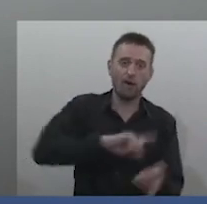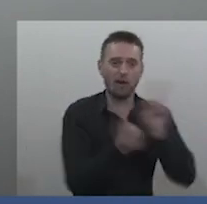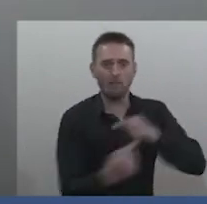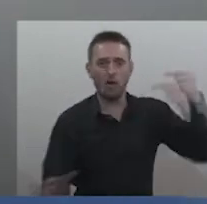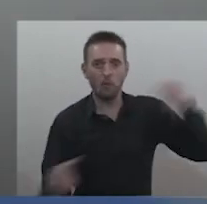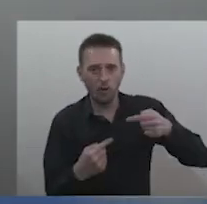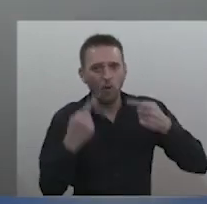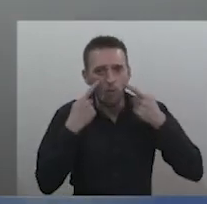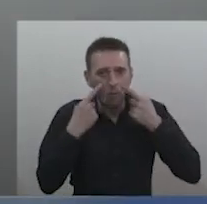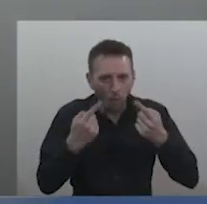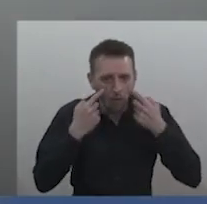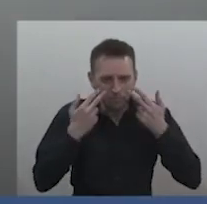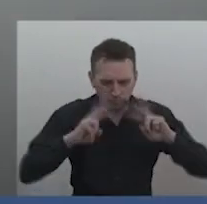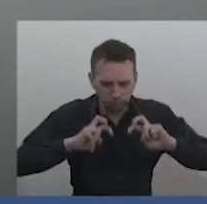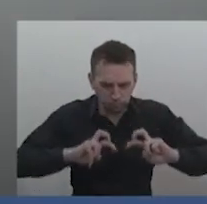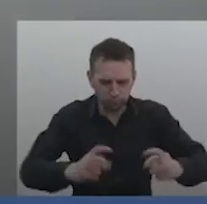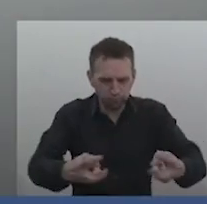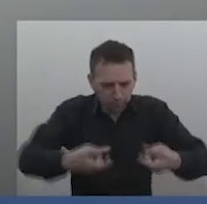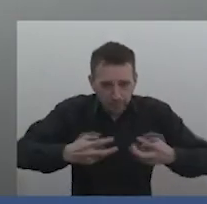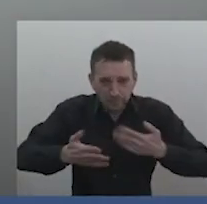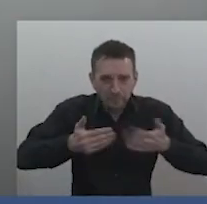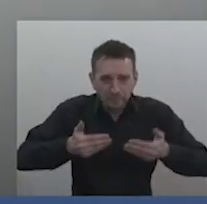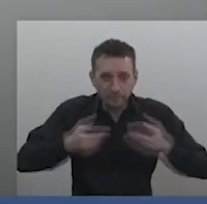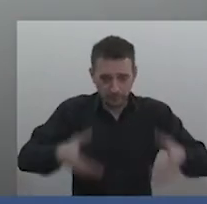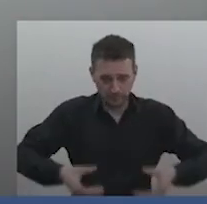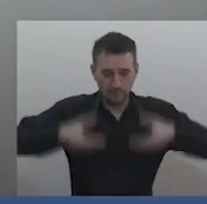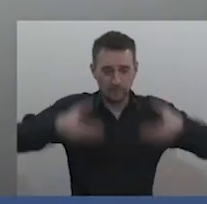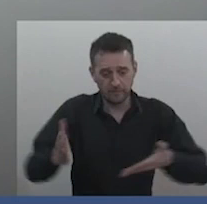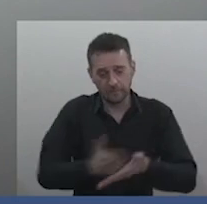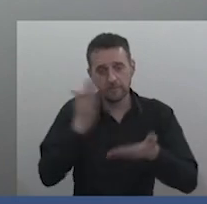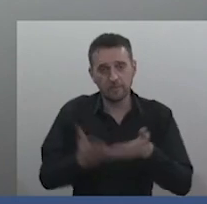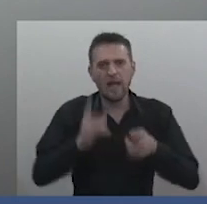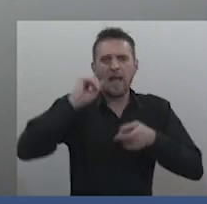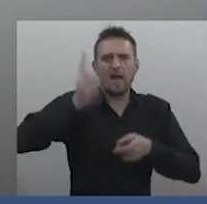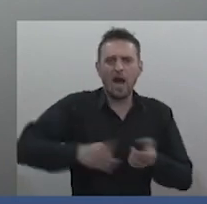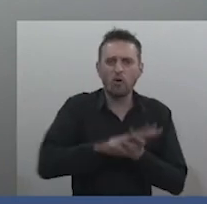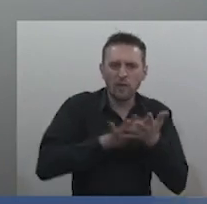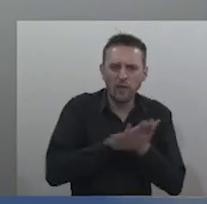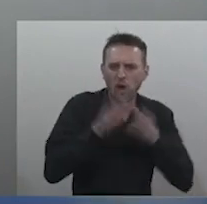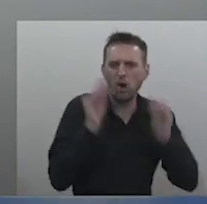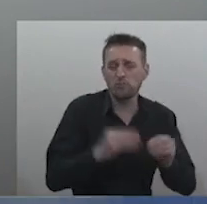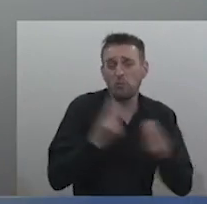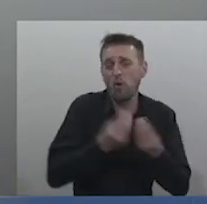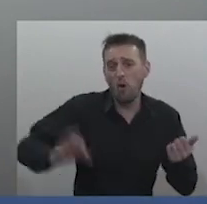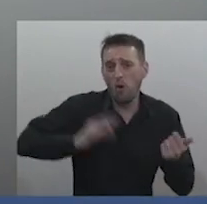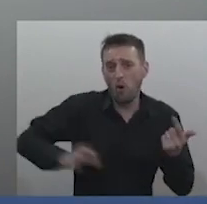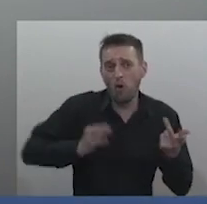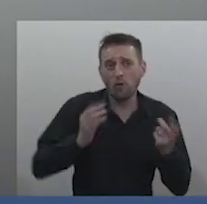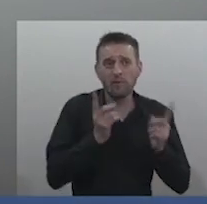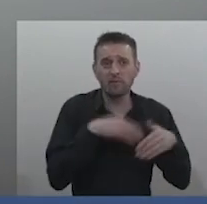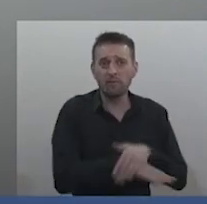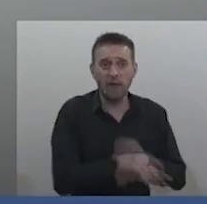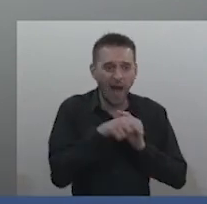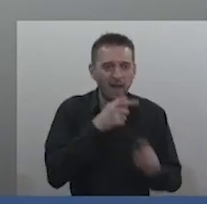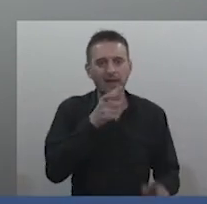Busquen en esas auditorías sobre las demoras en la tramitación de las causas de corrupción que llevan muchos años. Y ahí, ahí está